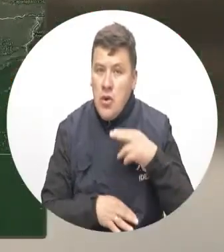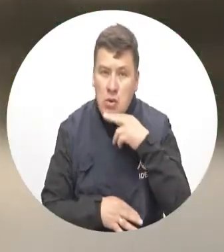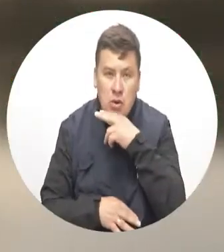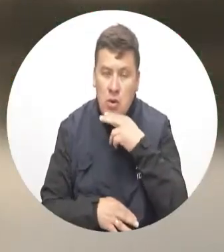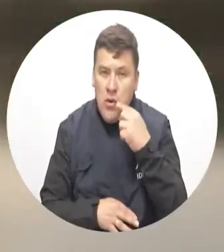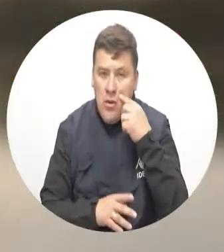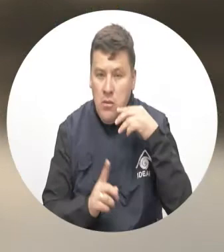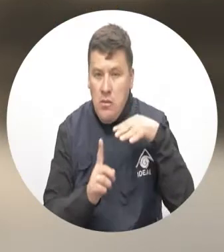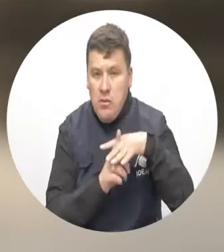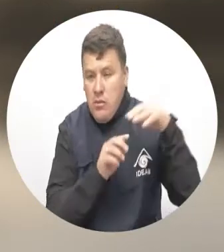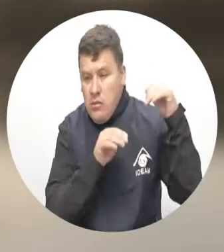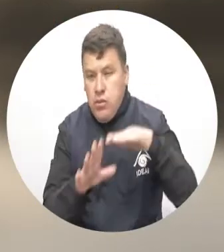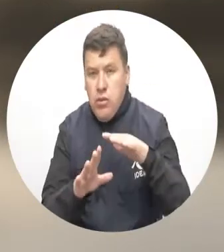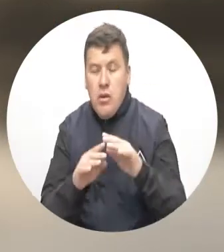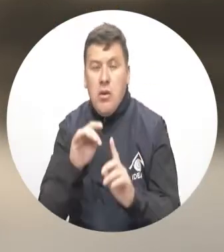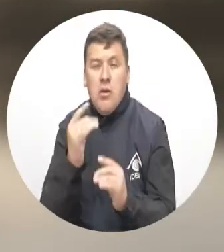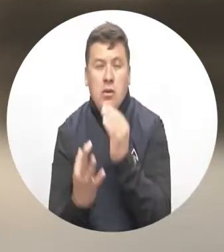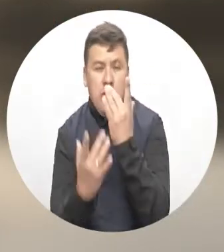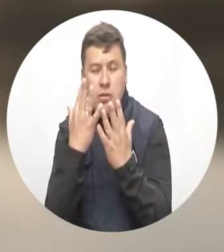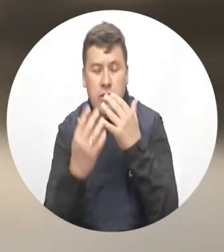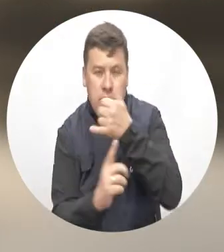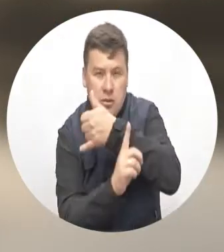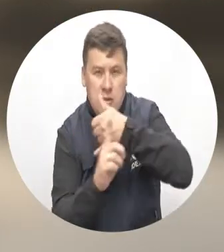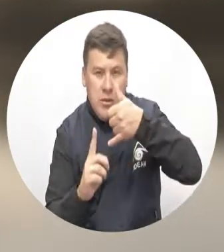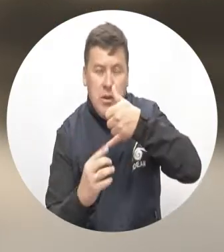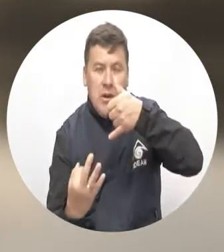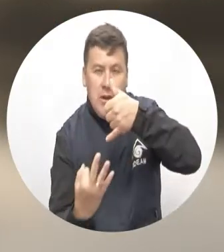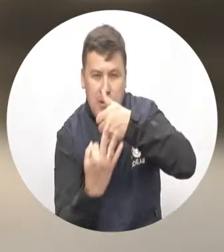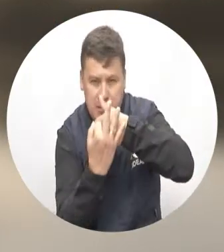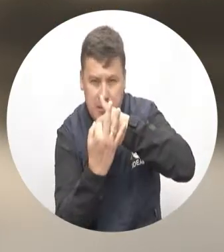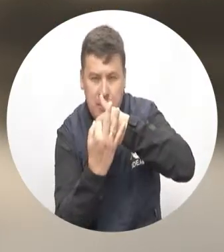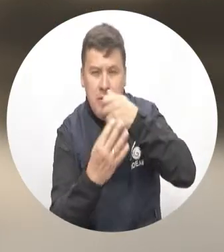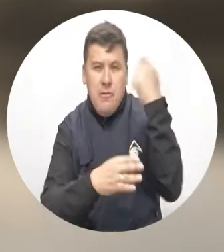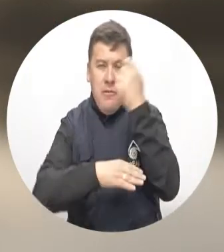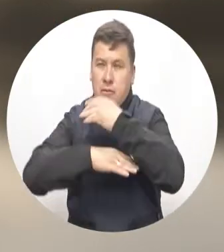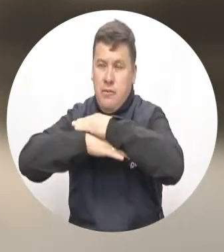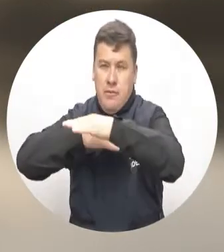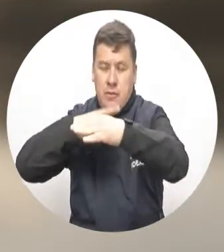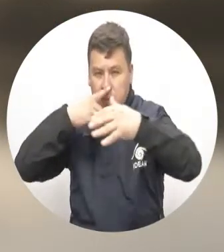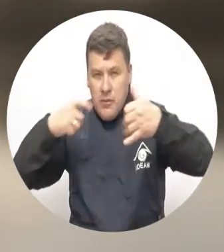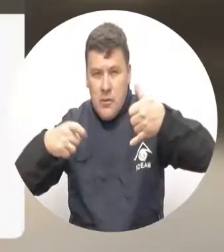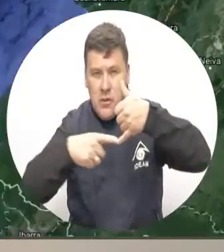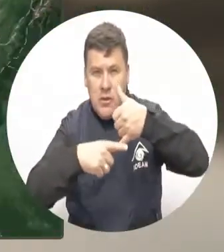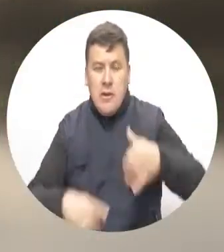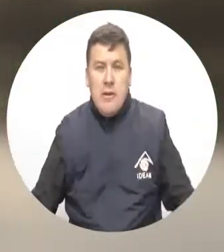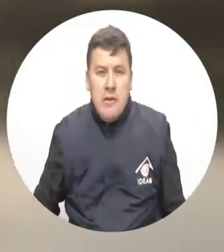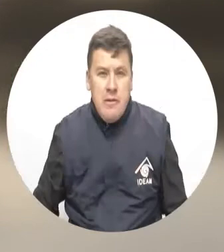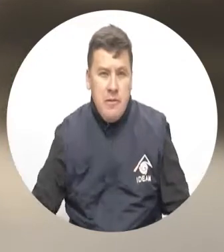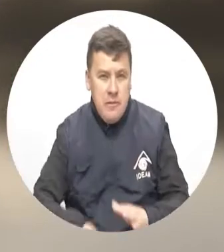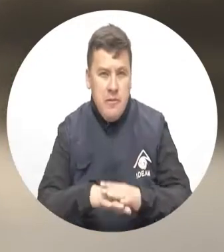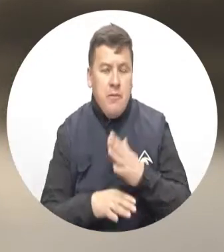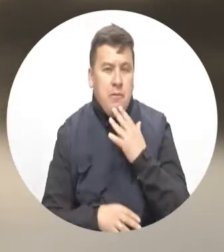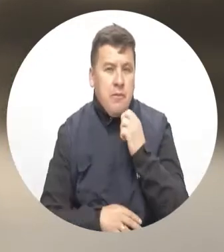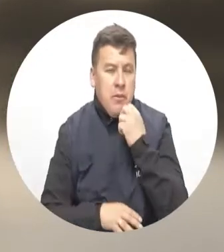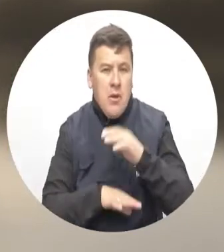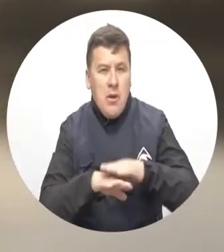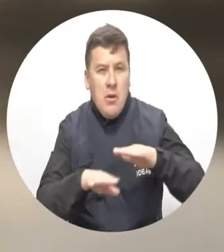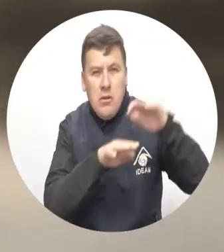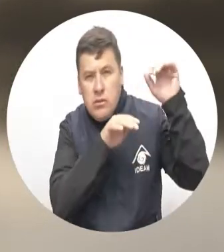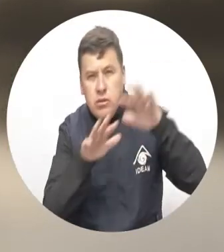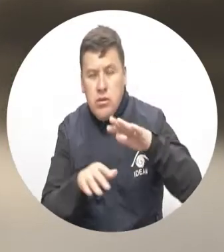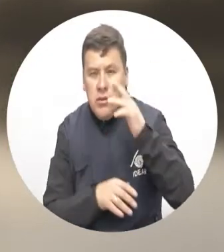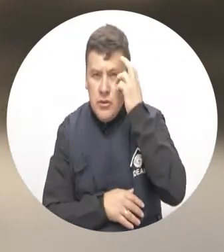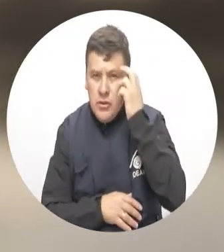Alerta roja por amenaza de incendios en las regiones Caribe, Andina y los Llanos y la Amazonía. Alerta naranja por